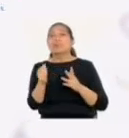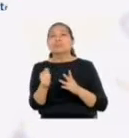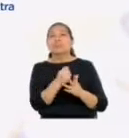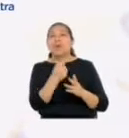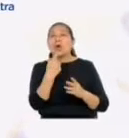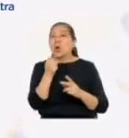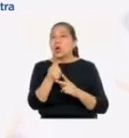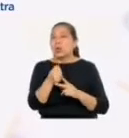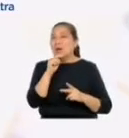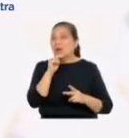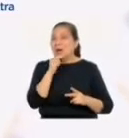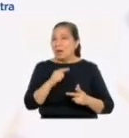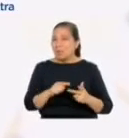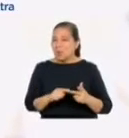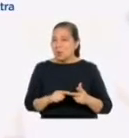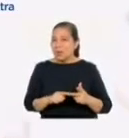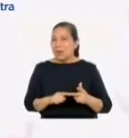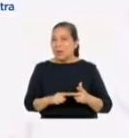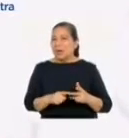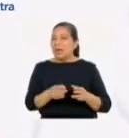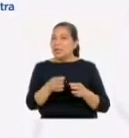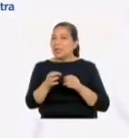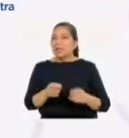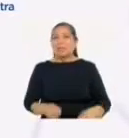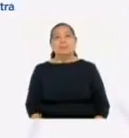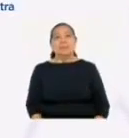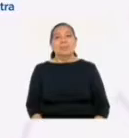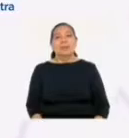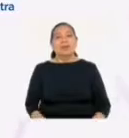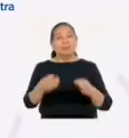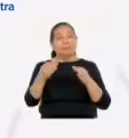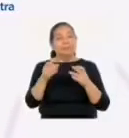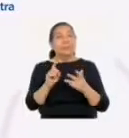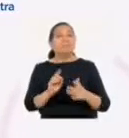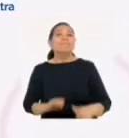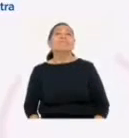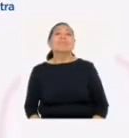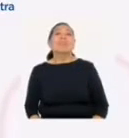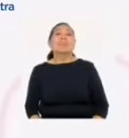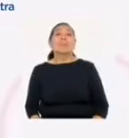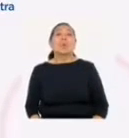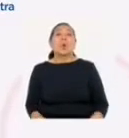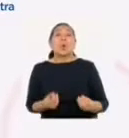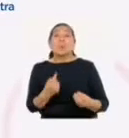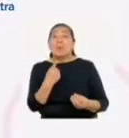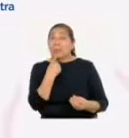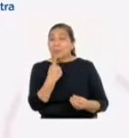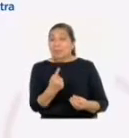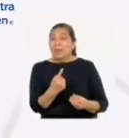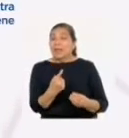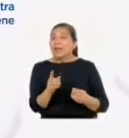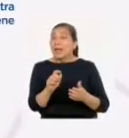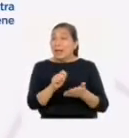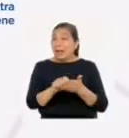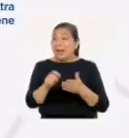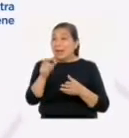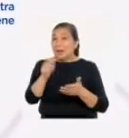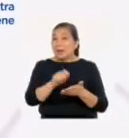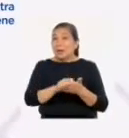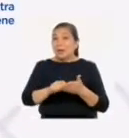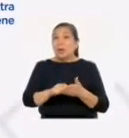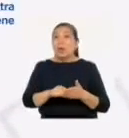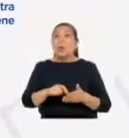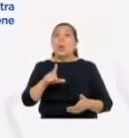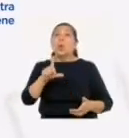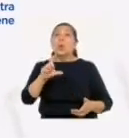reprochables contra las mujeres. Explicación de la afirmación. Tal como lo sostiene el historiador